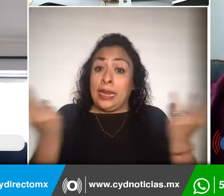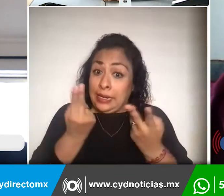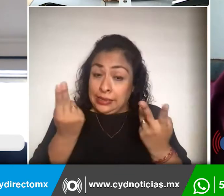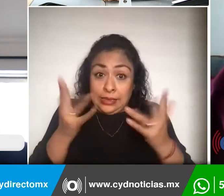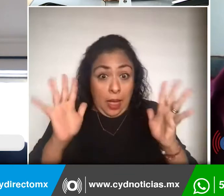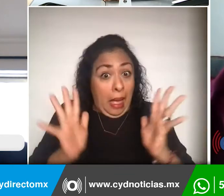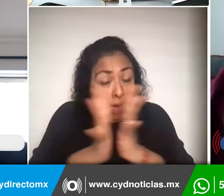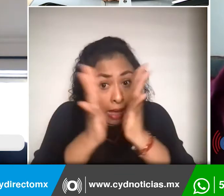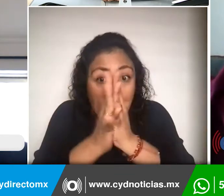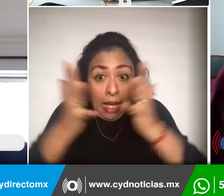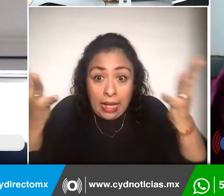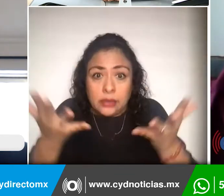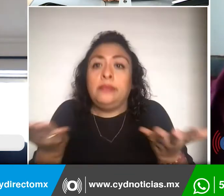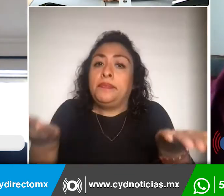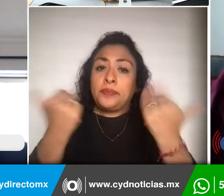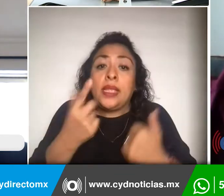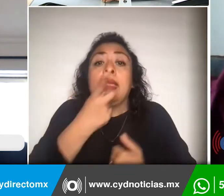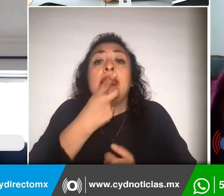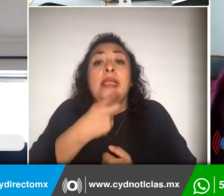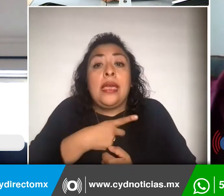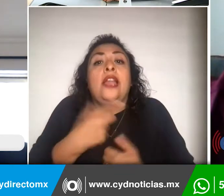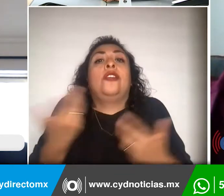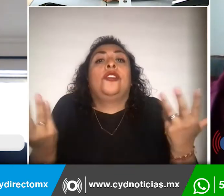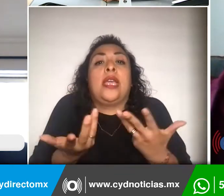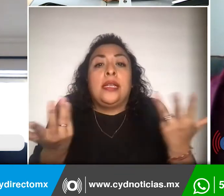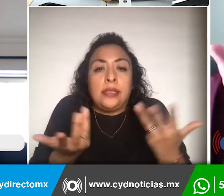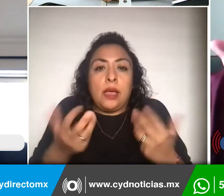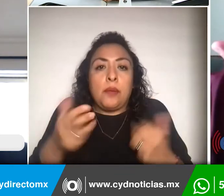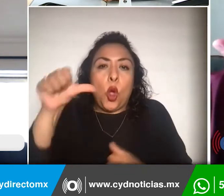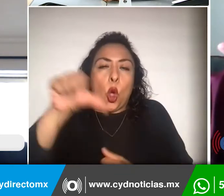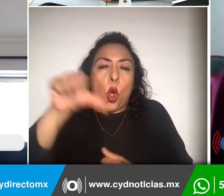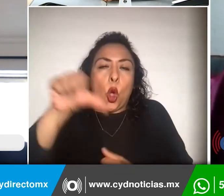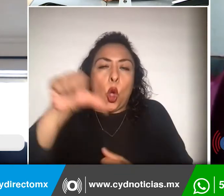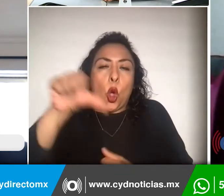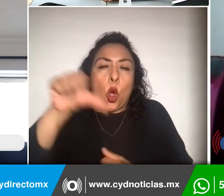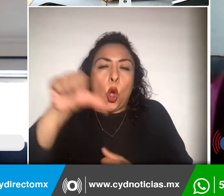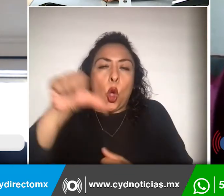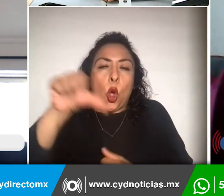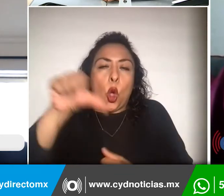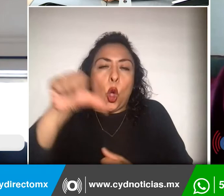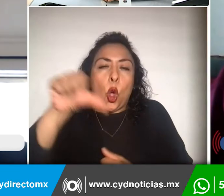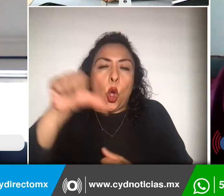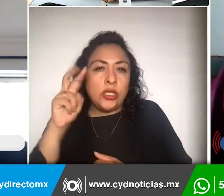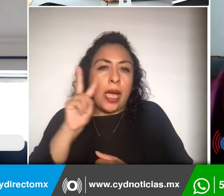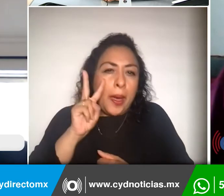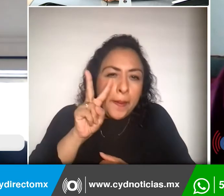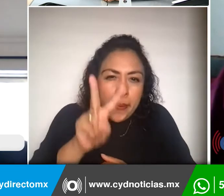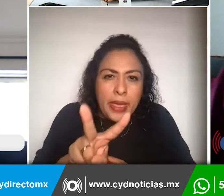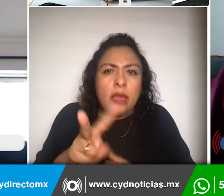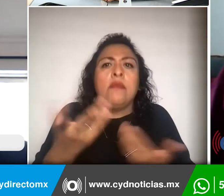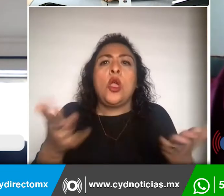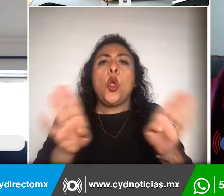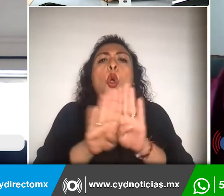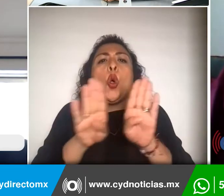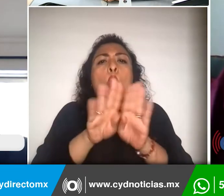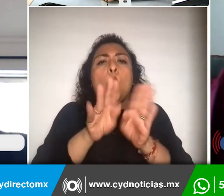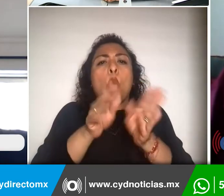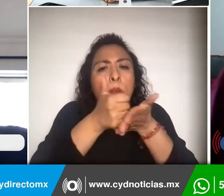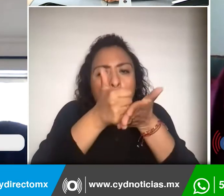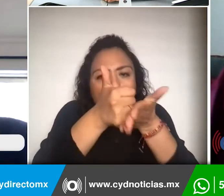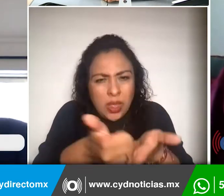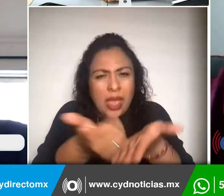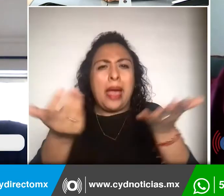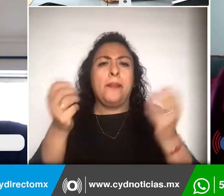oriéntenos. ¿Qué hacemos? Hoy, quien está escuchando el programa, quien lo está viendo, ¿cómo le puede hacer, más allá de acercarse